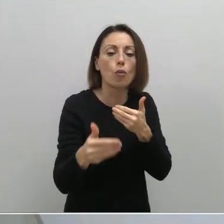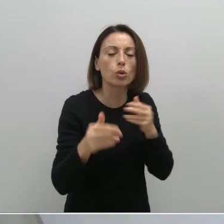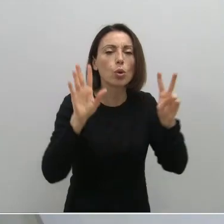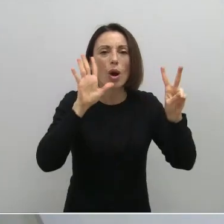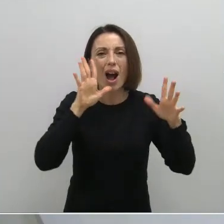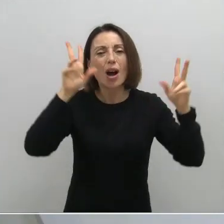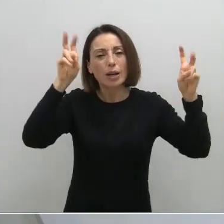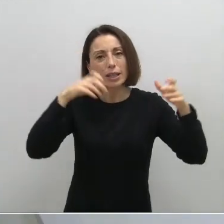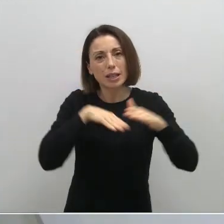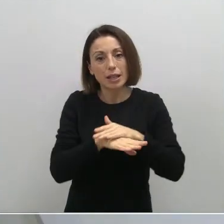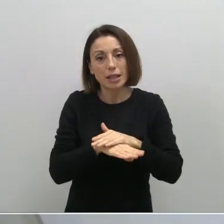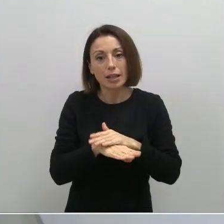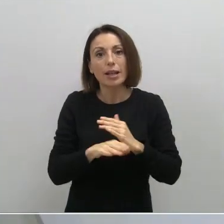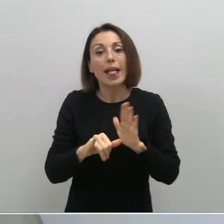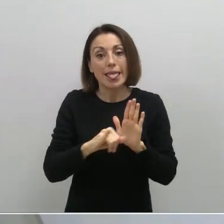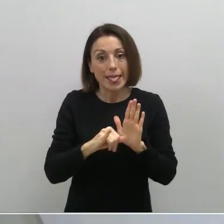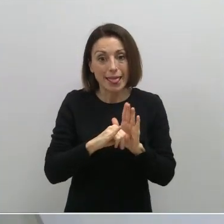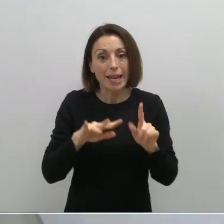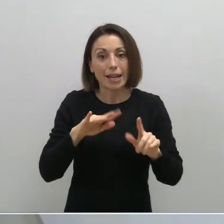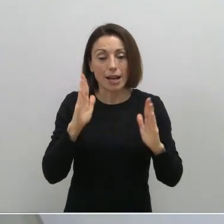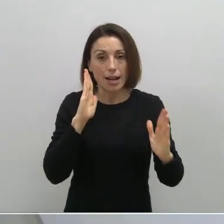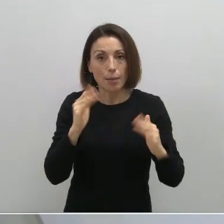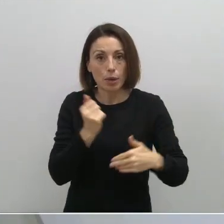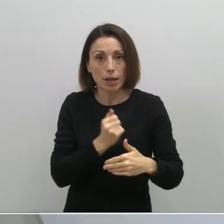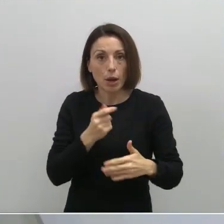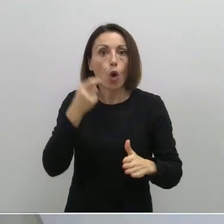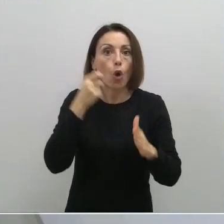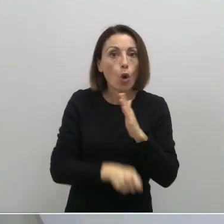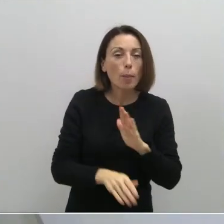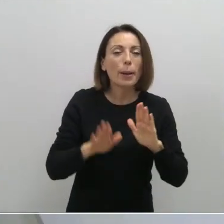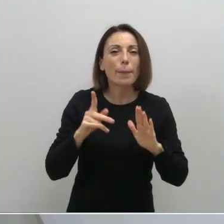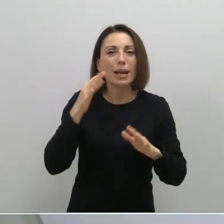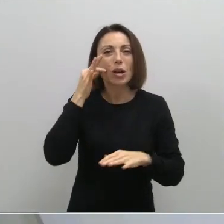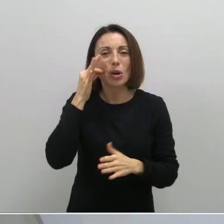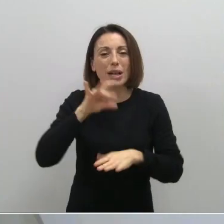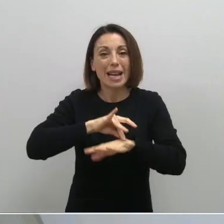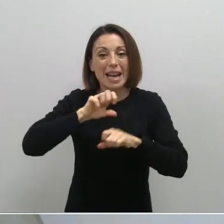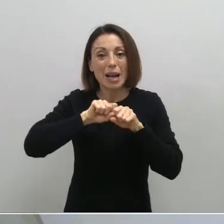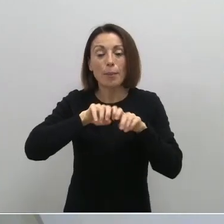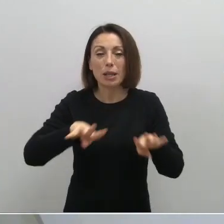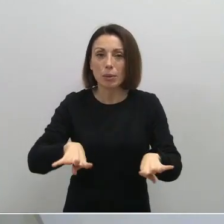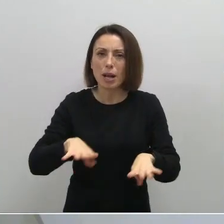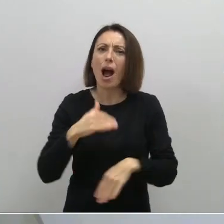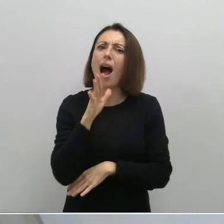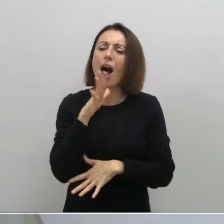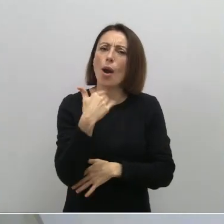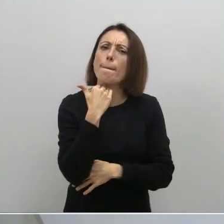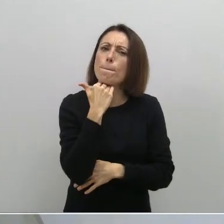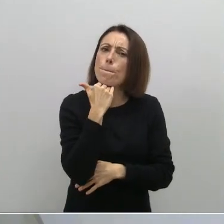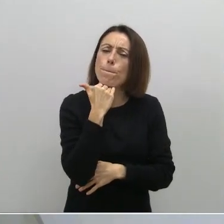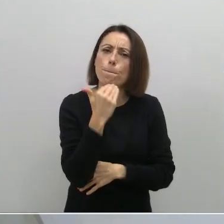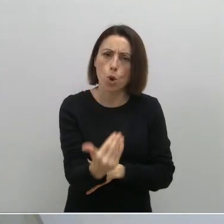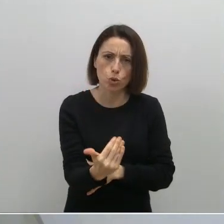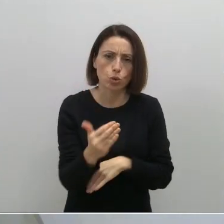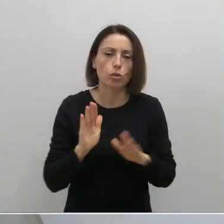aunque parezca que estamos muy cerca, estamos muy cerca para hacer compras y para otras cosas, pero epidemiológicamente todavía estamos...